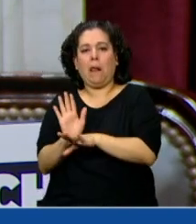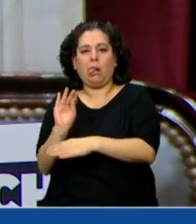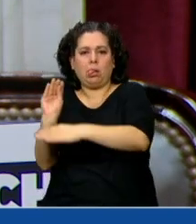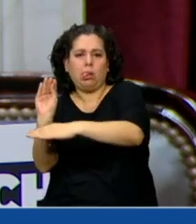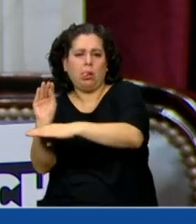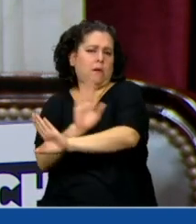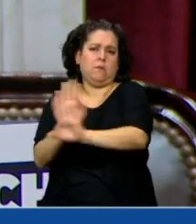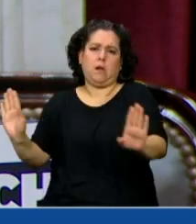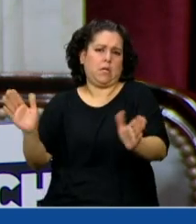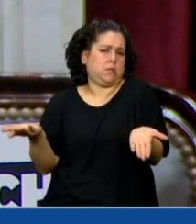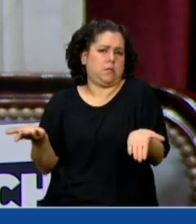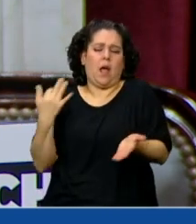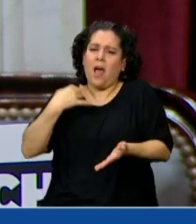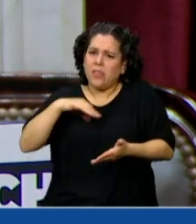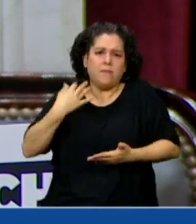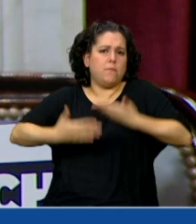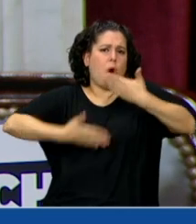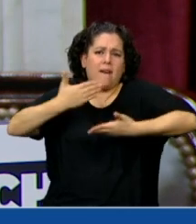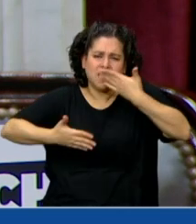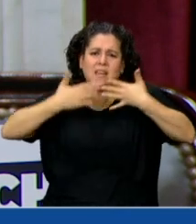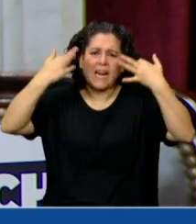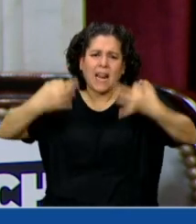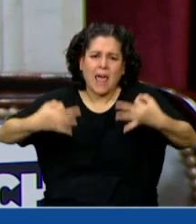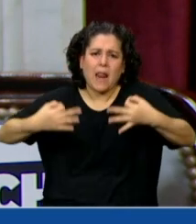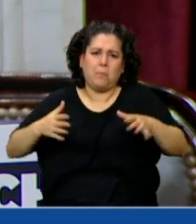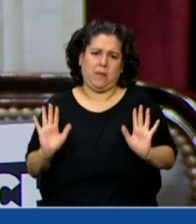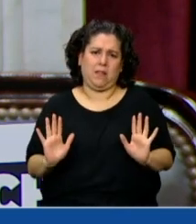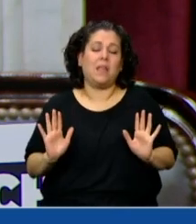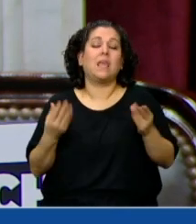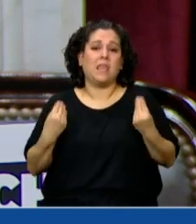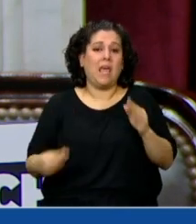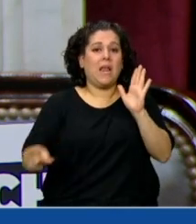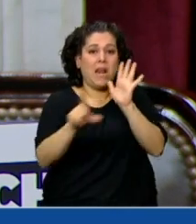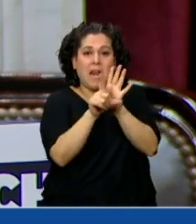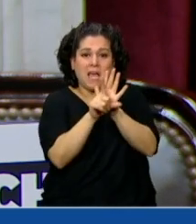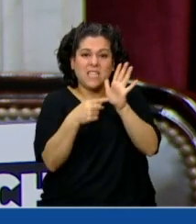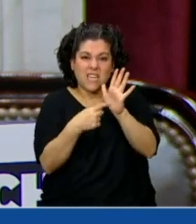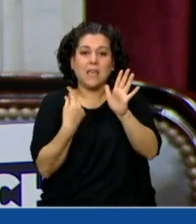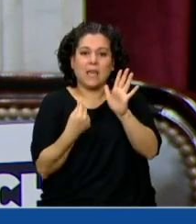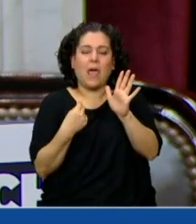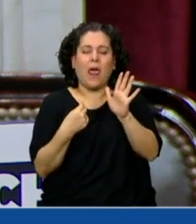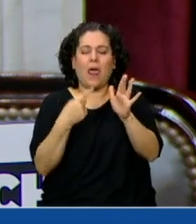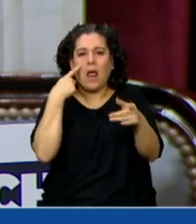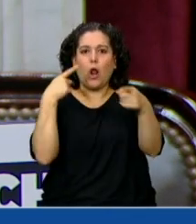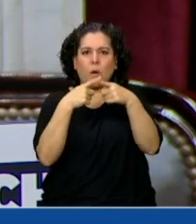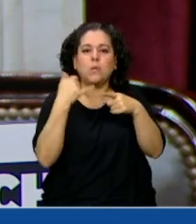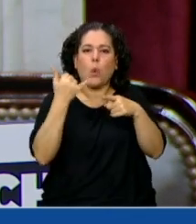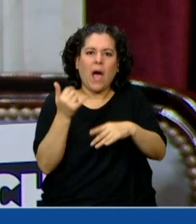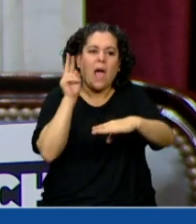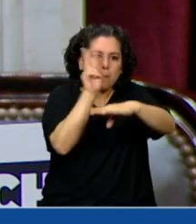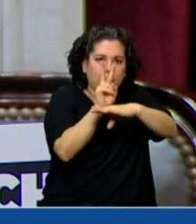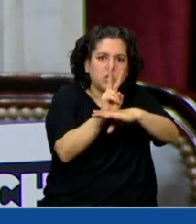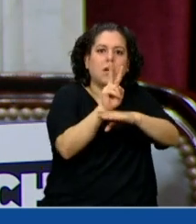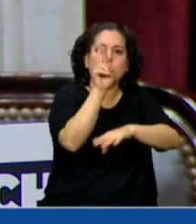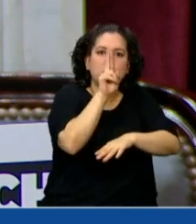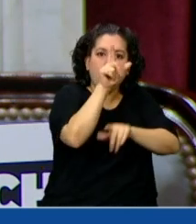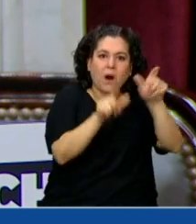si no se avanza realmente en que las leyes que protegen a las mujeres sean de